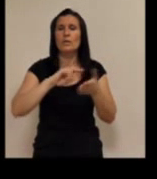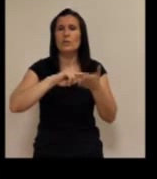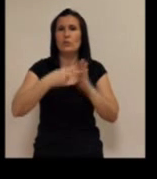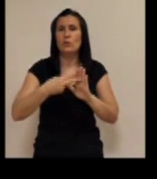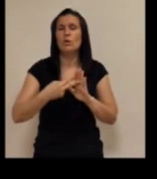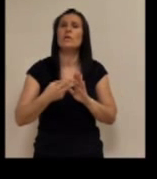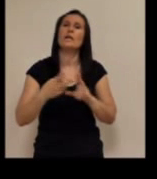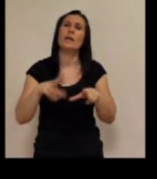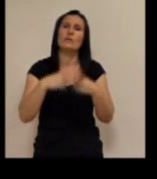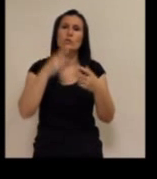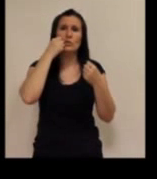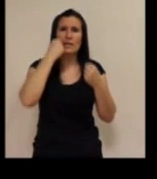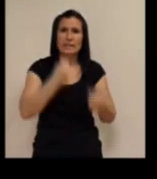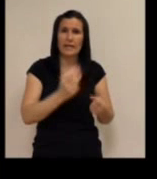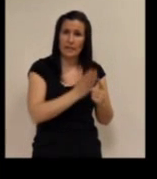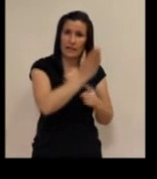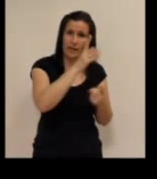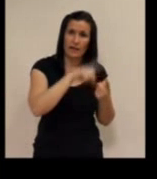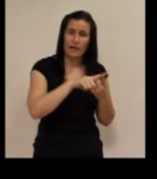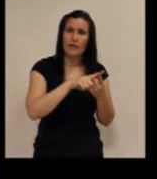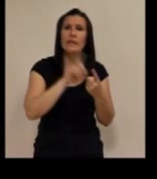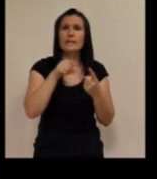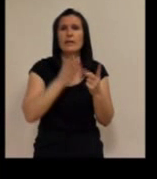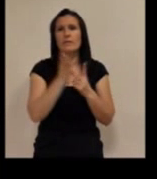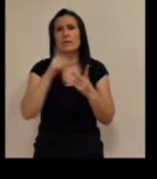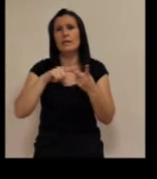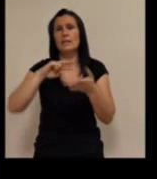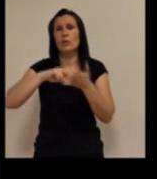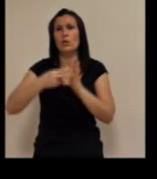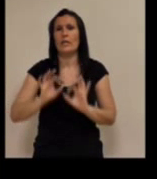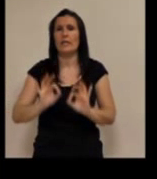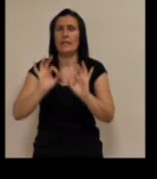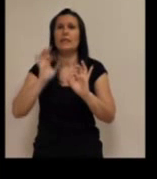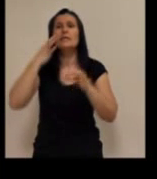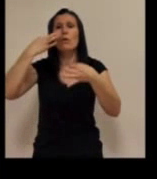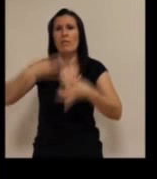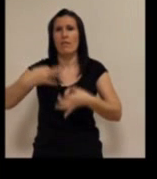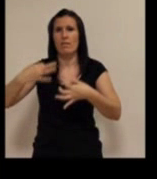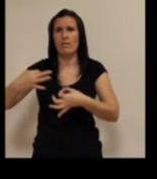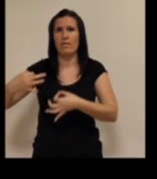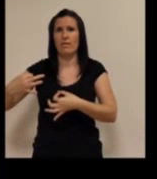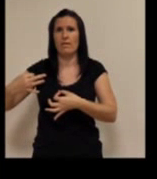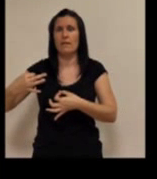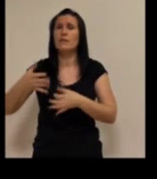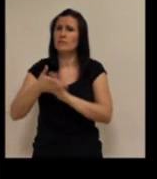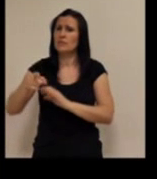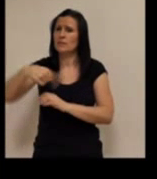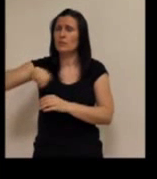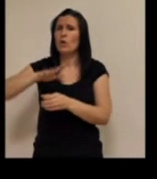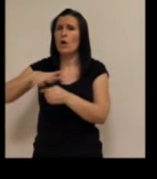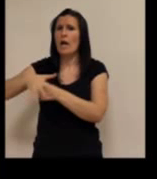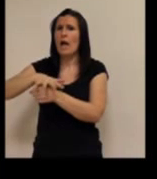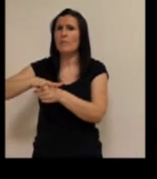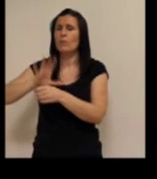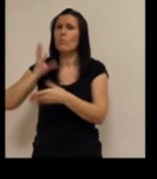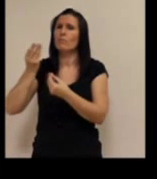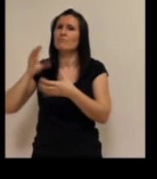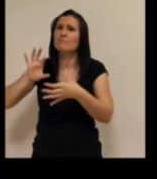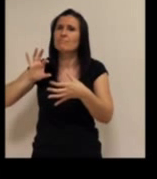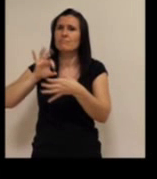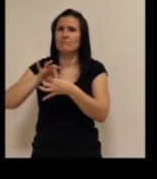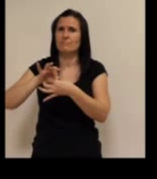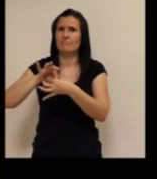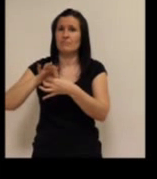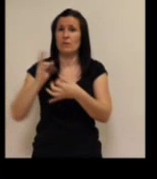sociosanitaria, por un lado, y también tecnología de seguridad, ¿no? Eso es. Que es otro ámbito que, además, está muy relacionado,